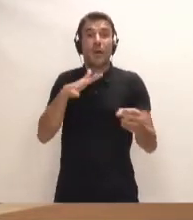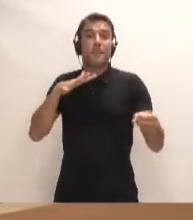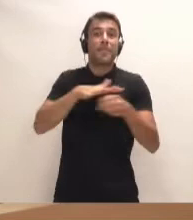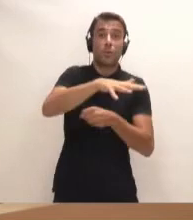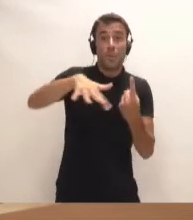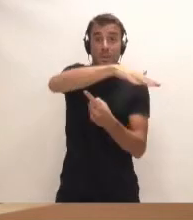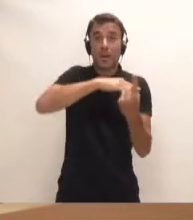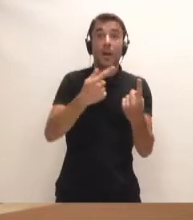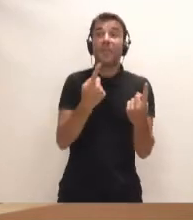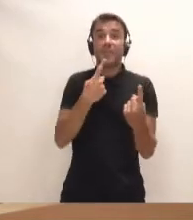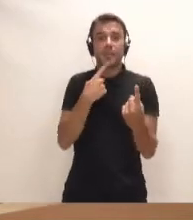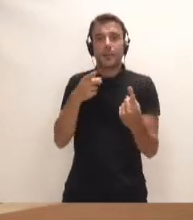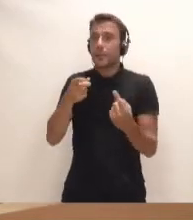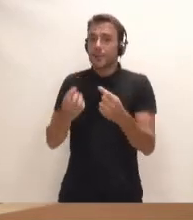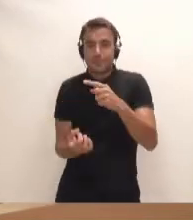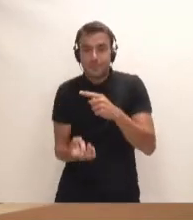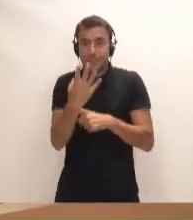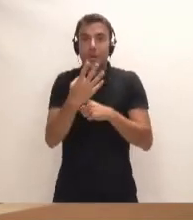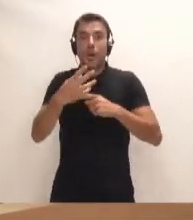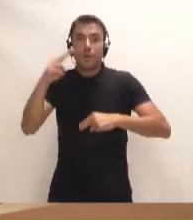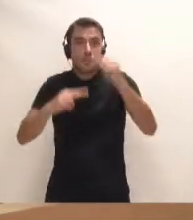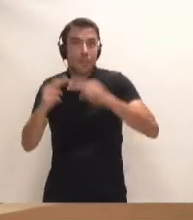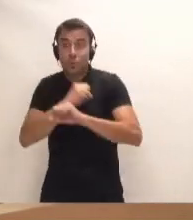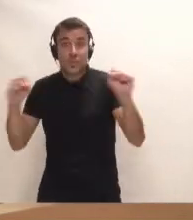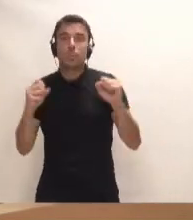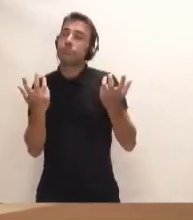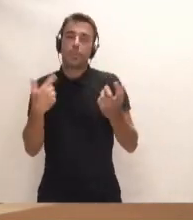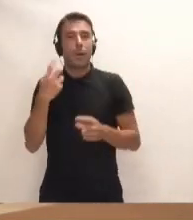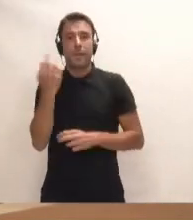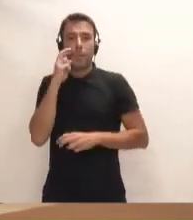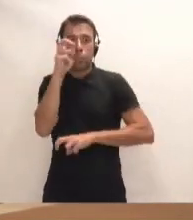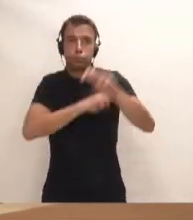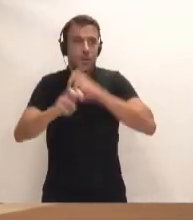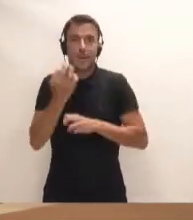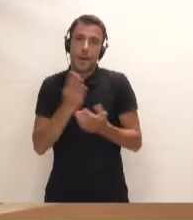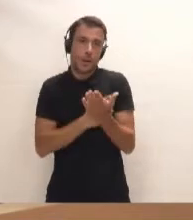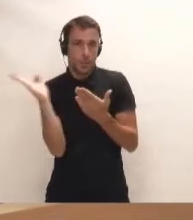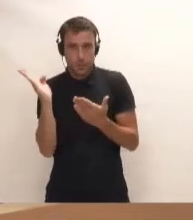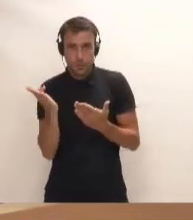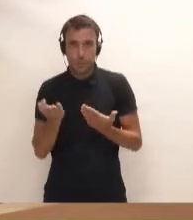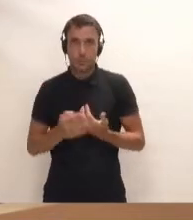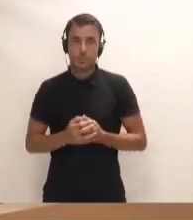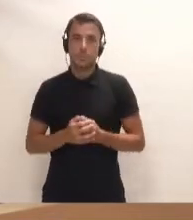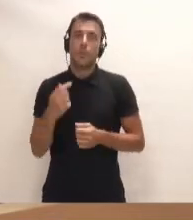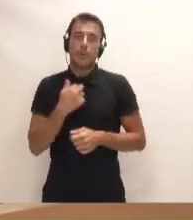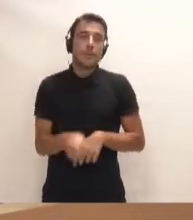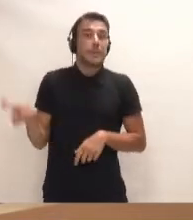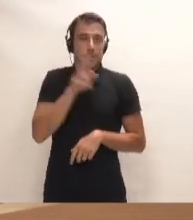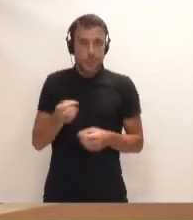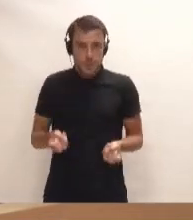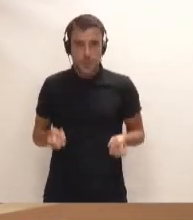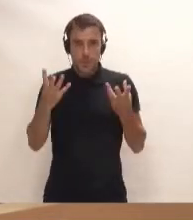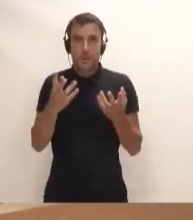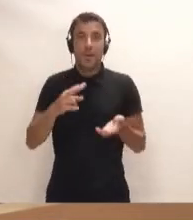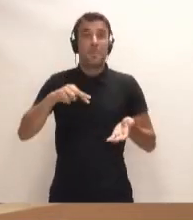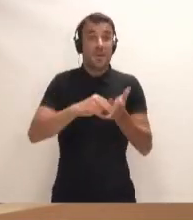rotundamente que es completamente imposible realizar una infraestructura, pues habrá que buscar alguna alternativa. Vuelvo a repetir, planificación